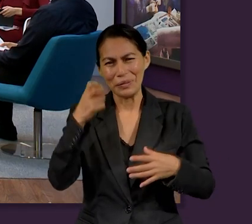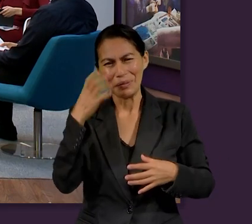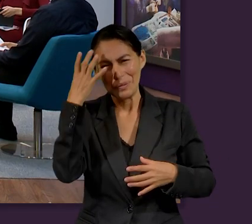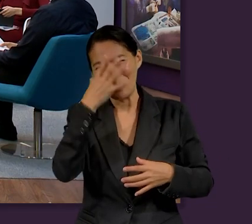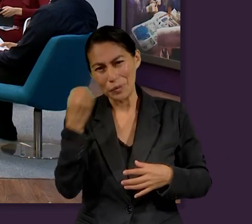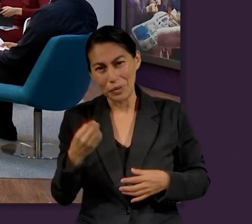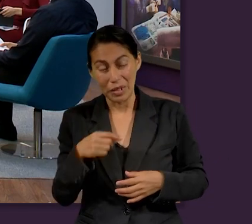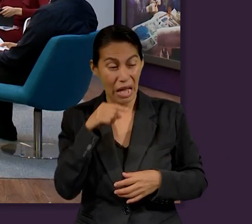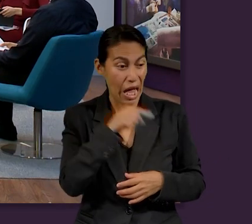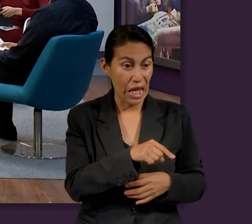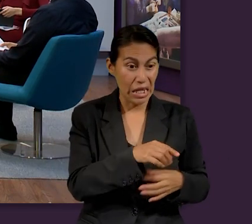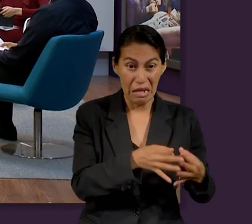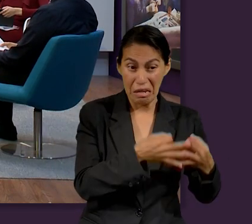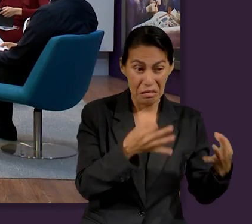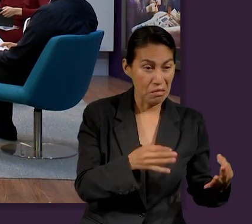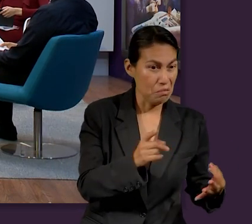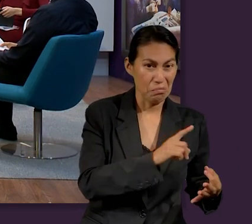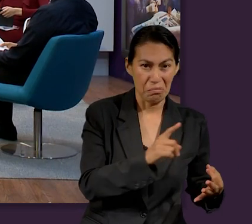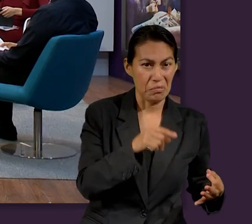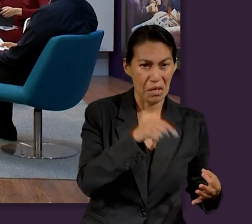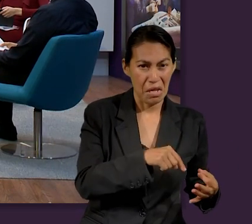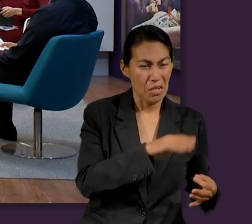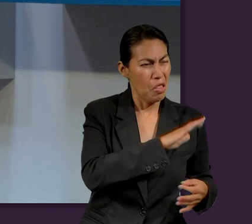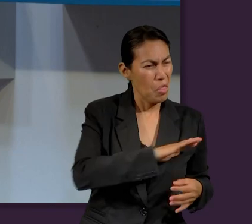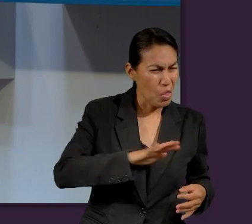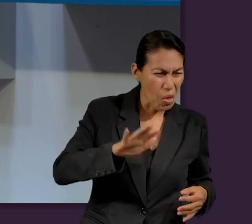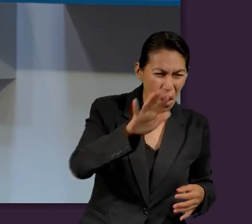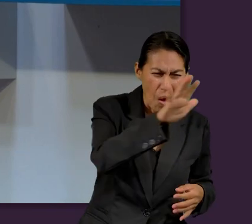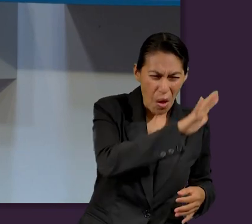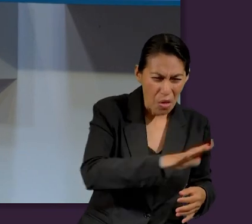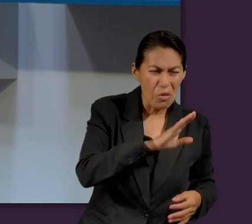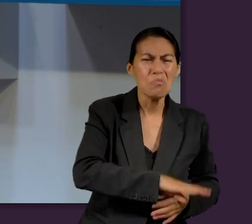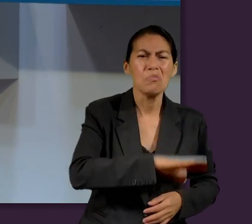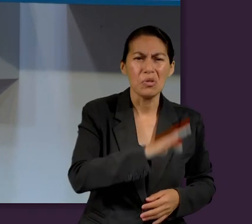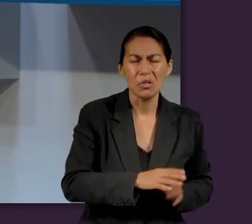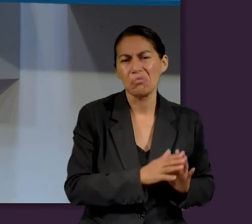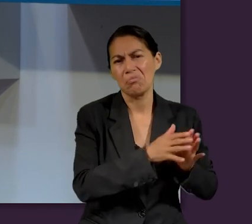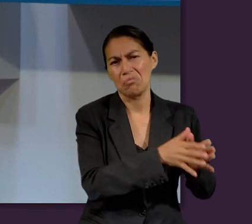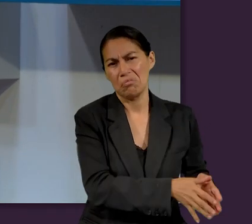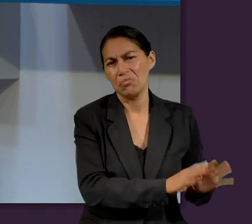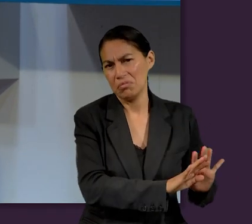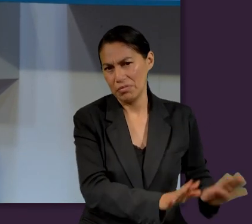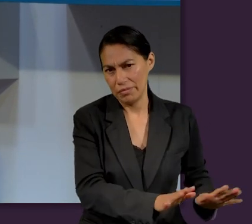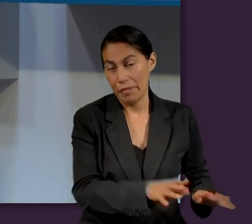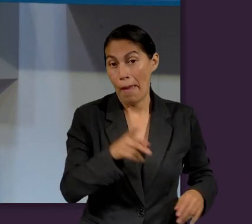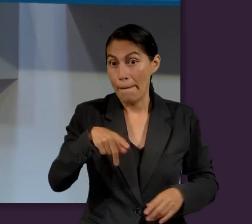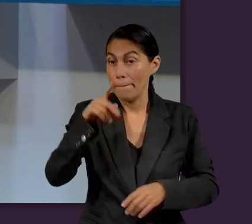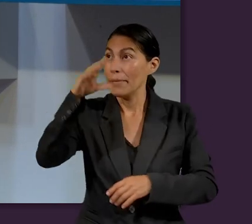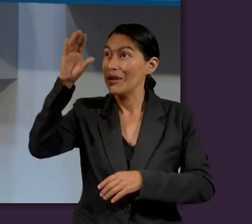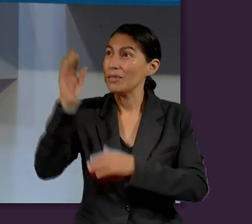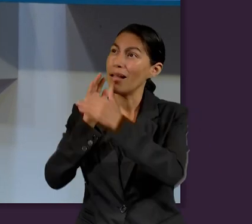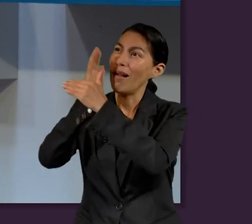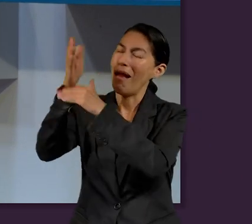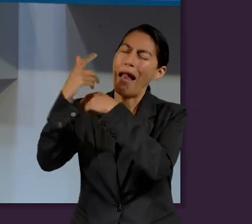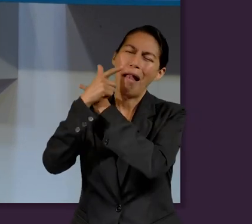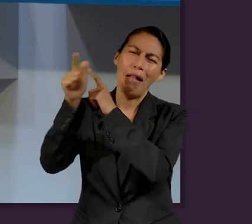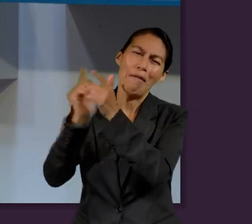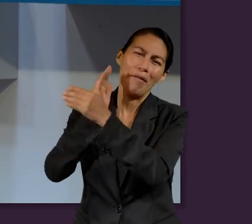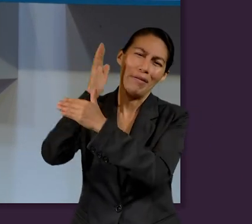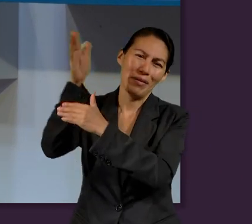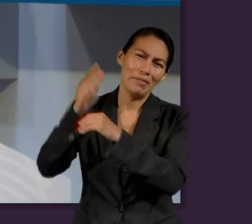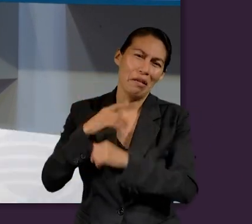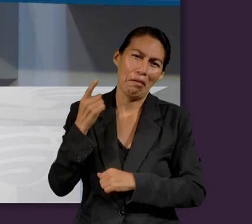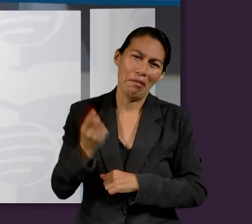que aquí en la tierra nuestra vida tiene un límite. Vamos a darle la oportunidad a nuestro primer experto para que colabore con nosotros